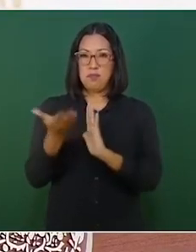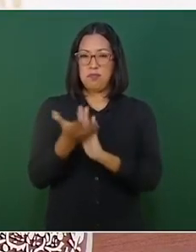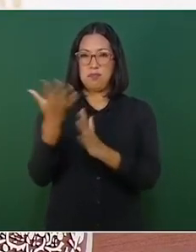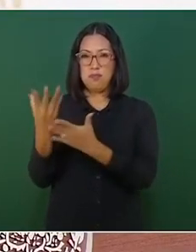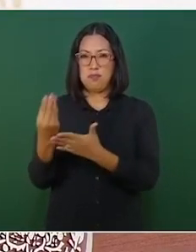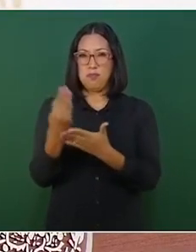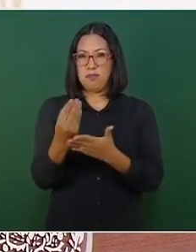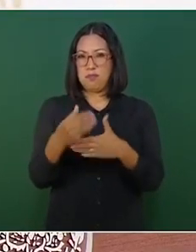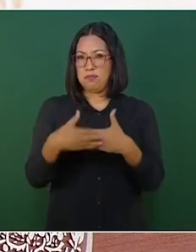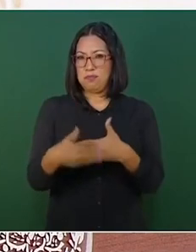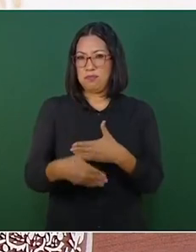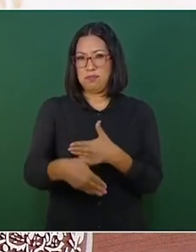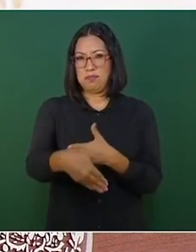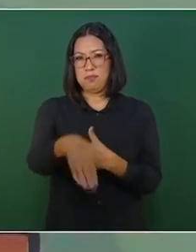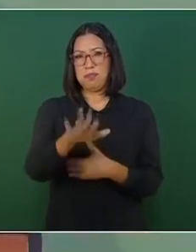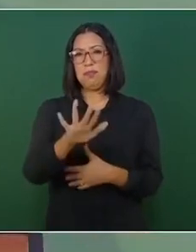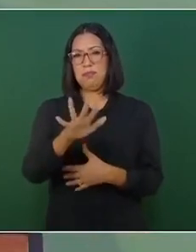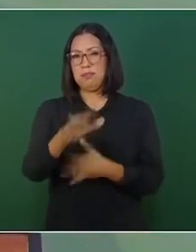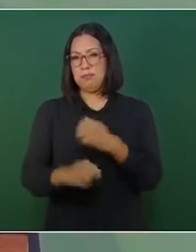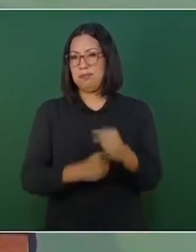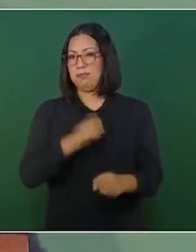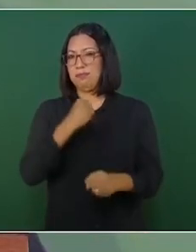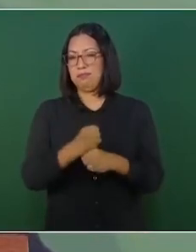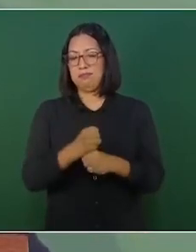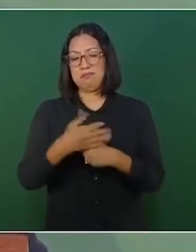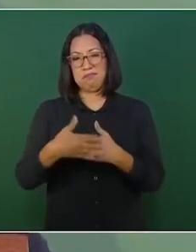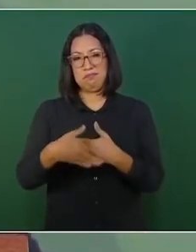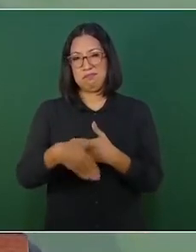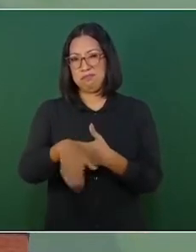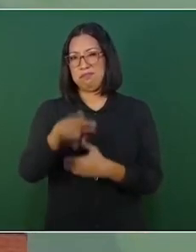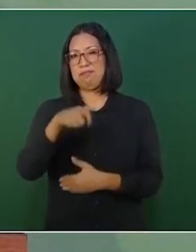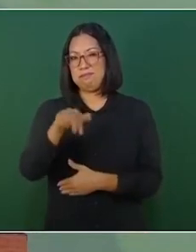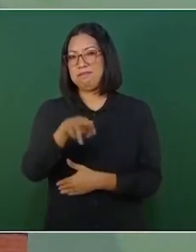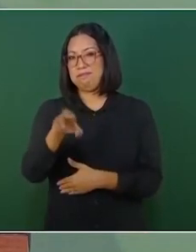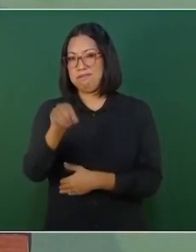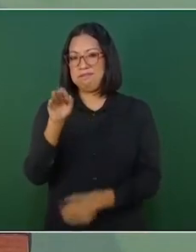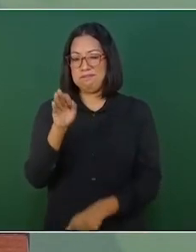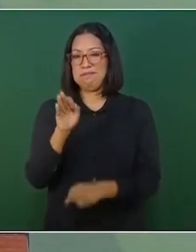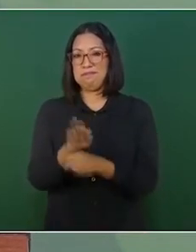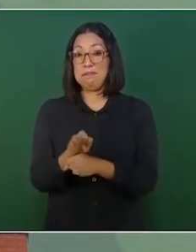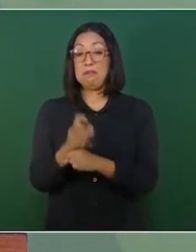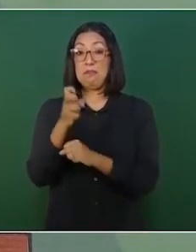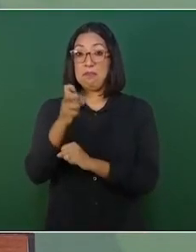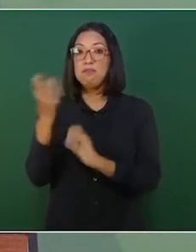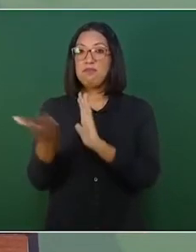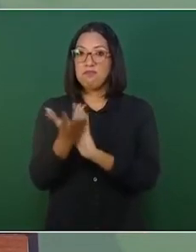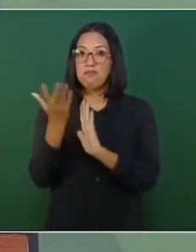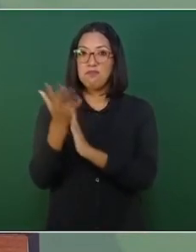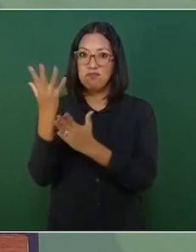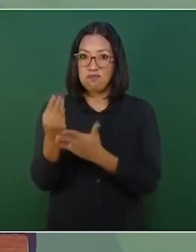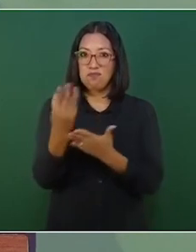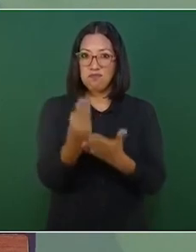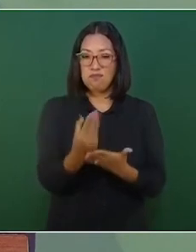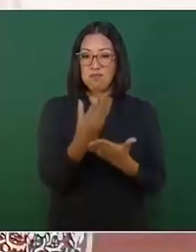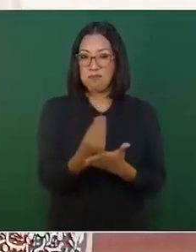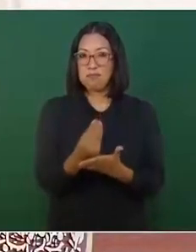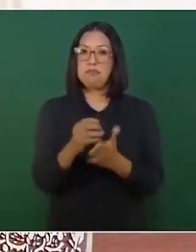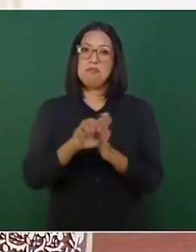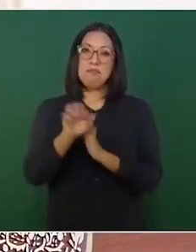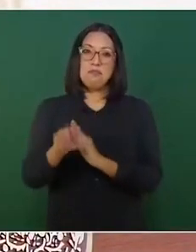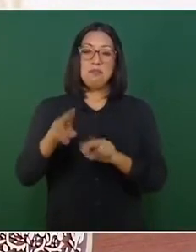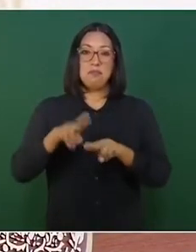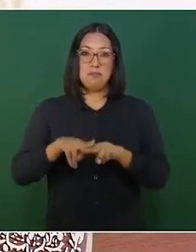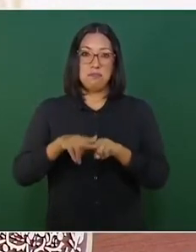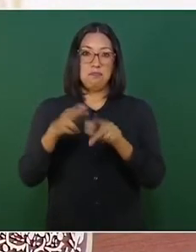para los próximos 50 años y más de nuestro bello estado. Obras que trascienden en el tiempo. El Tren Maya,